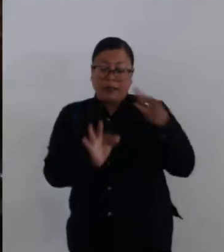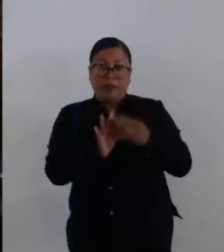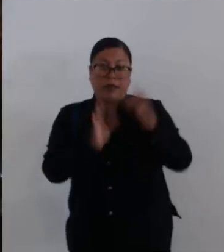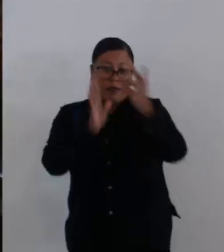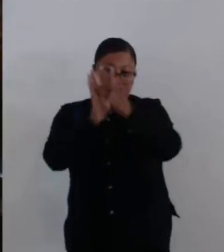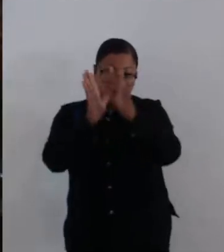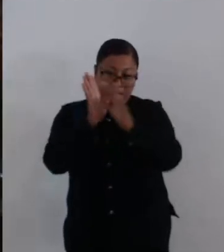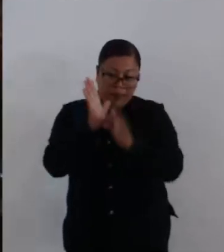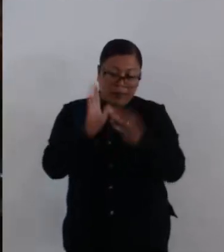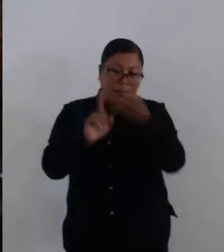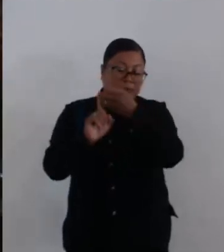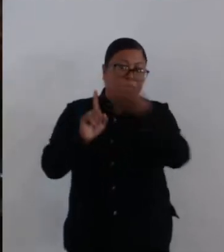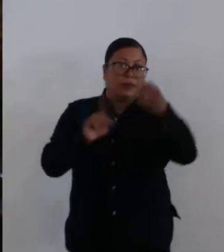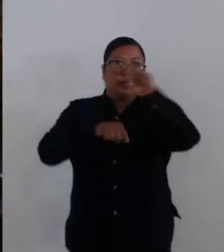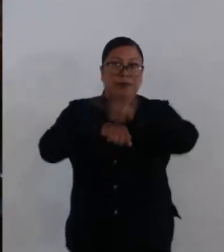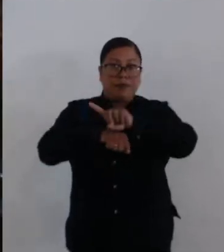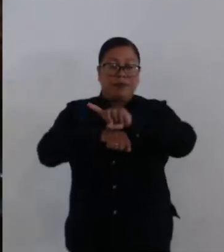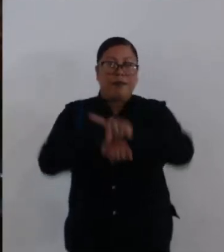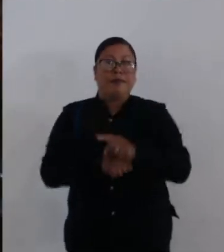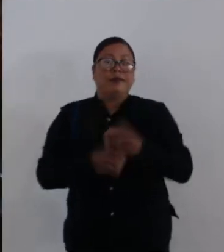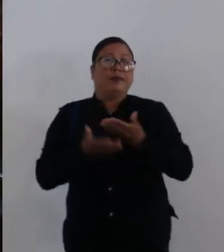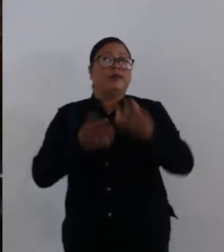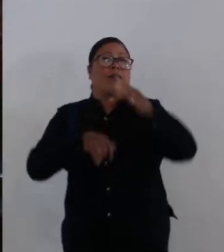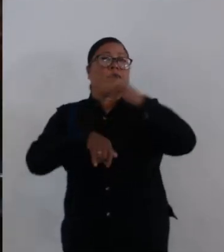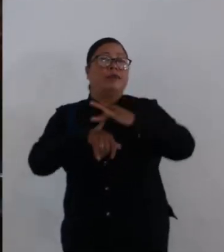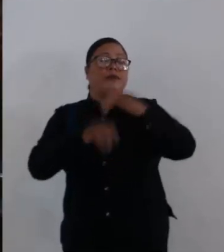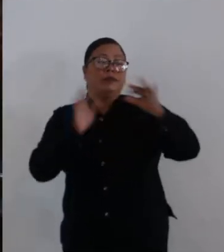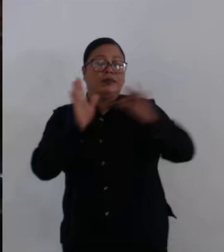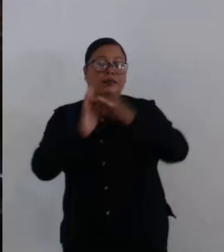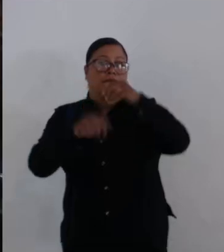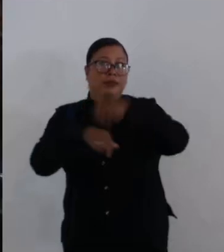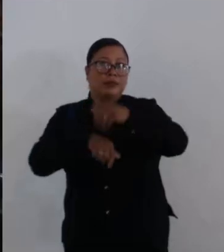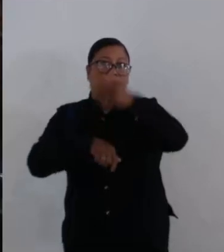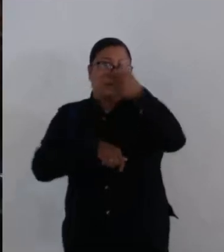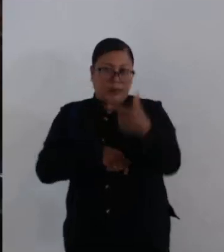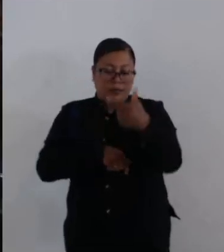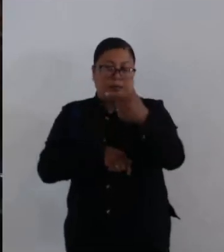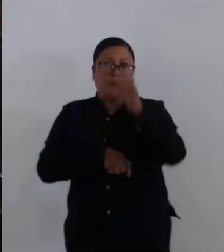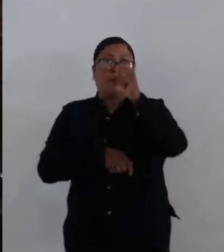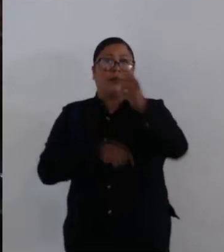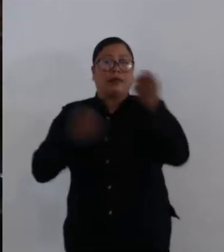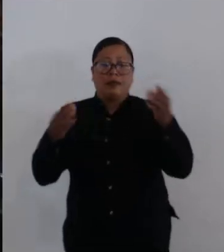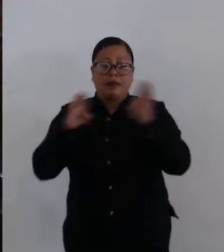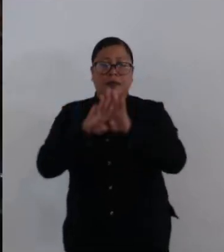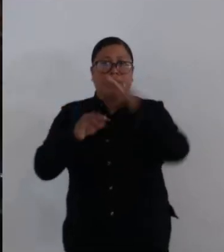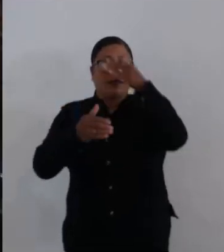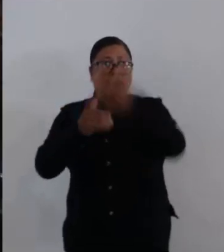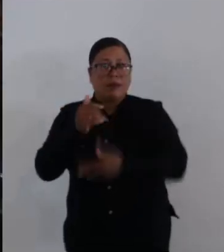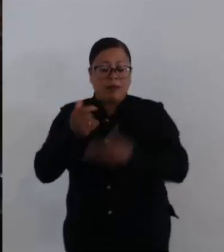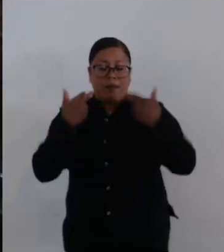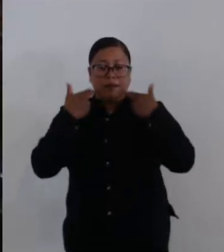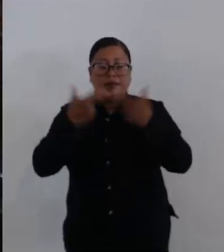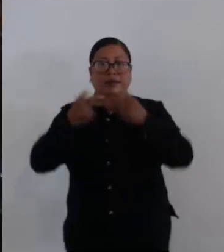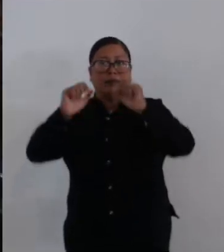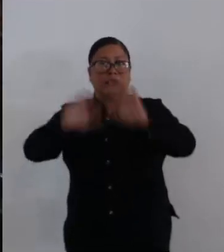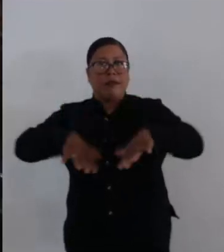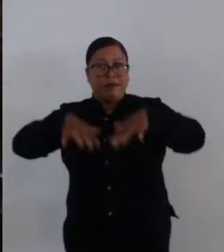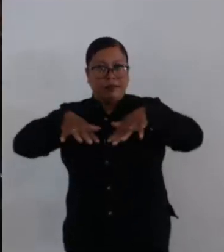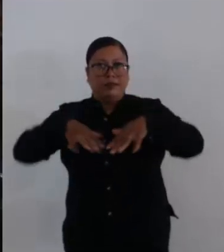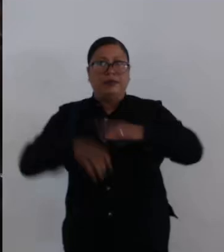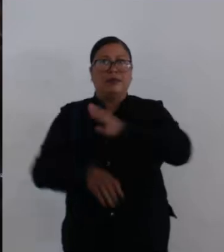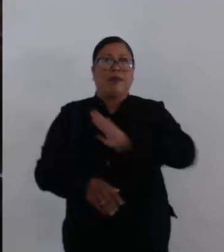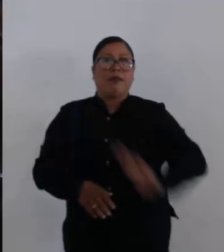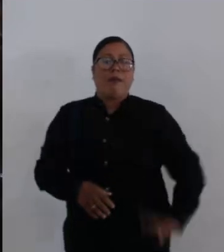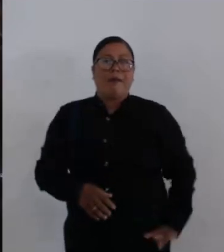dado cuenta de todos y cada uno de los puntos del orden del día, se continúa con el punto séptimo correspondiente a la clausura de la sesión